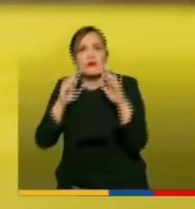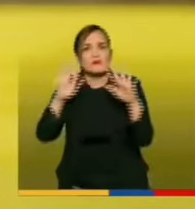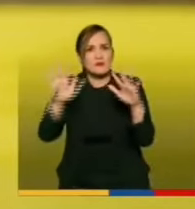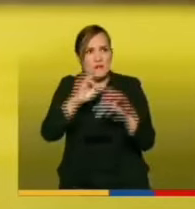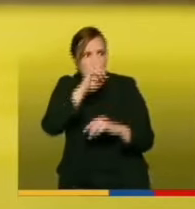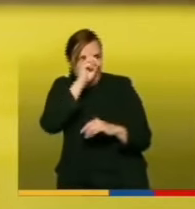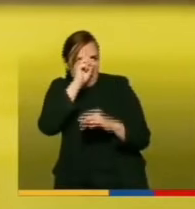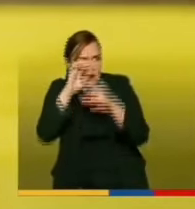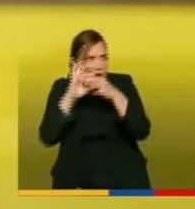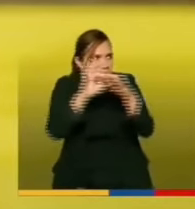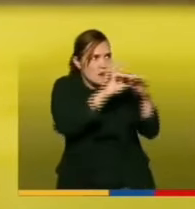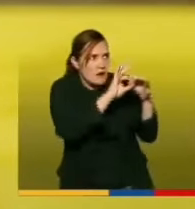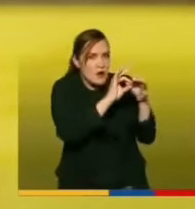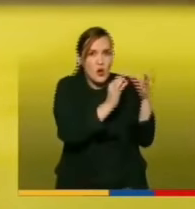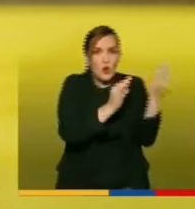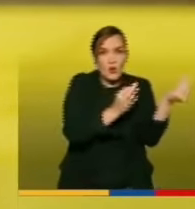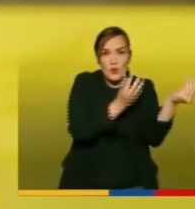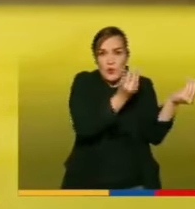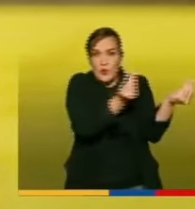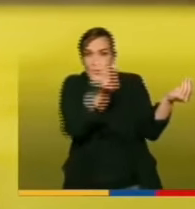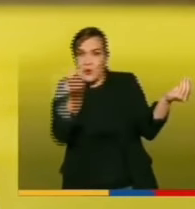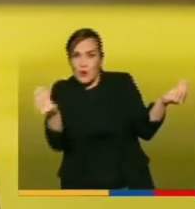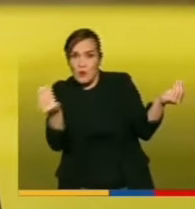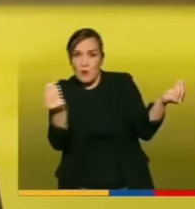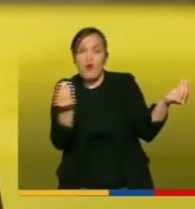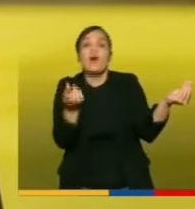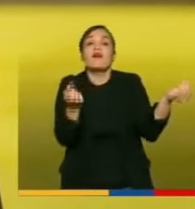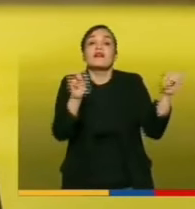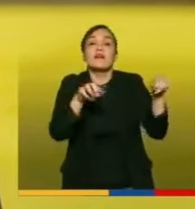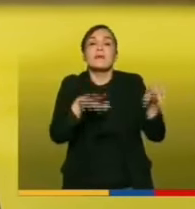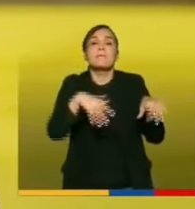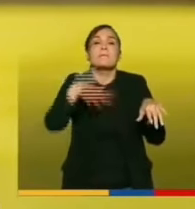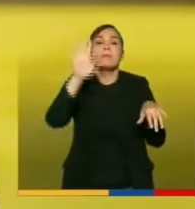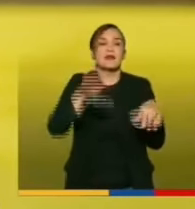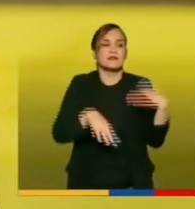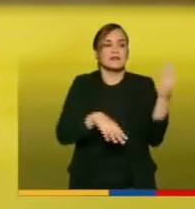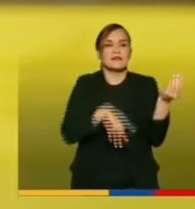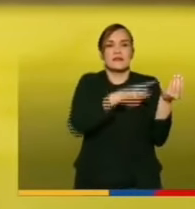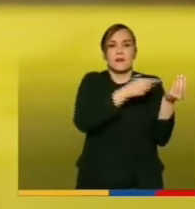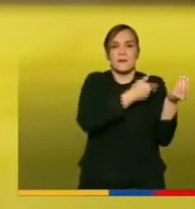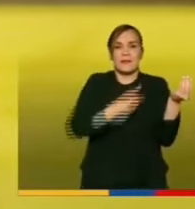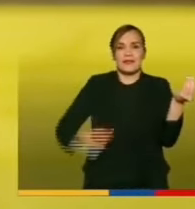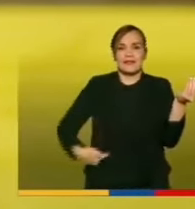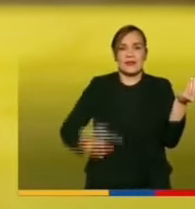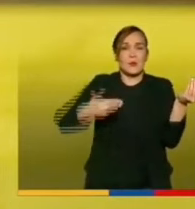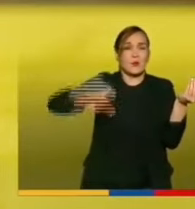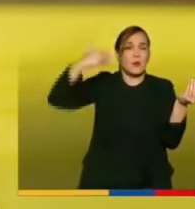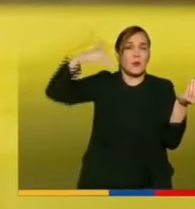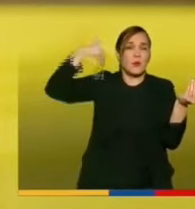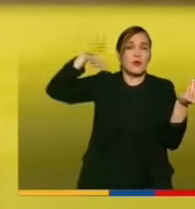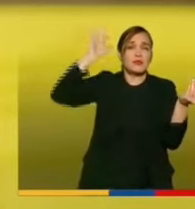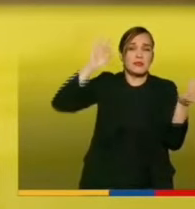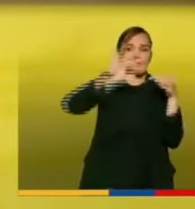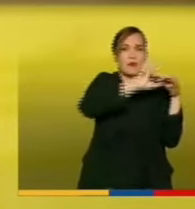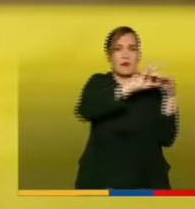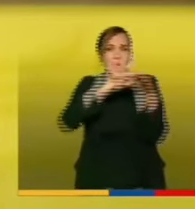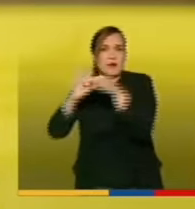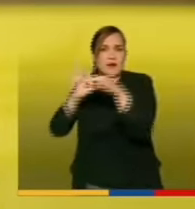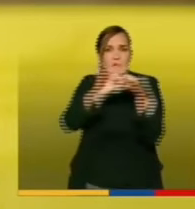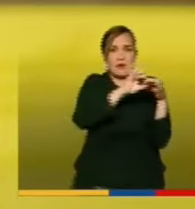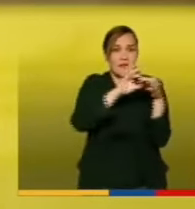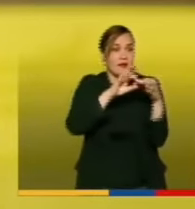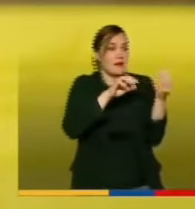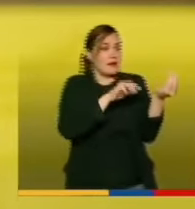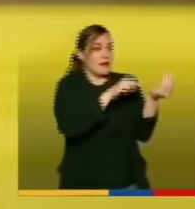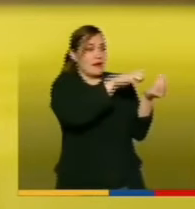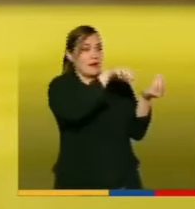de los poderes, particularmente por el poder presidencial, que es el básico del